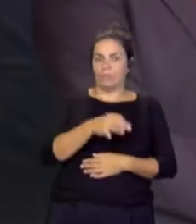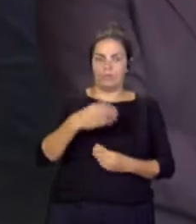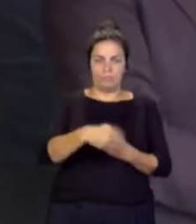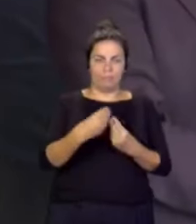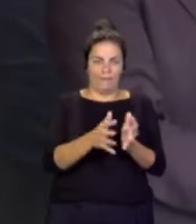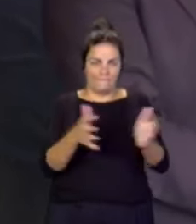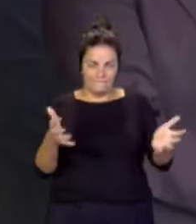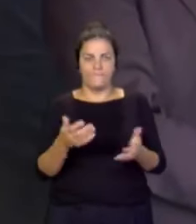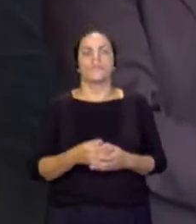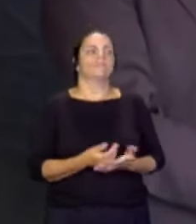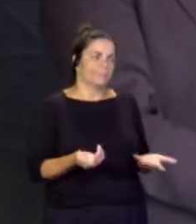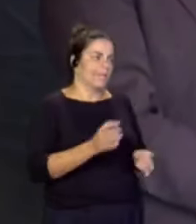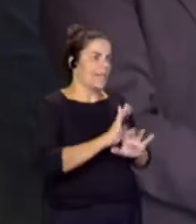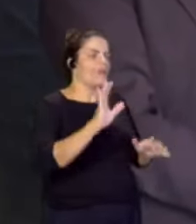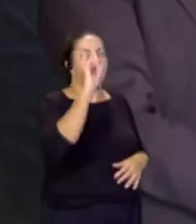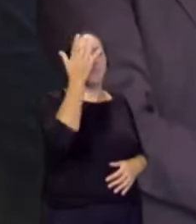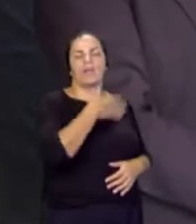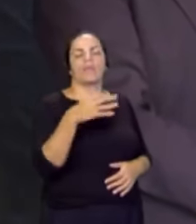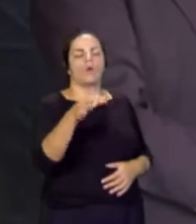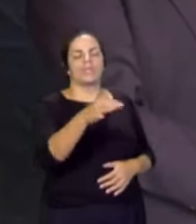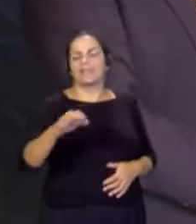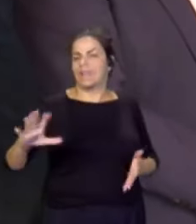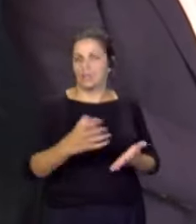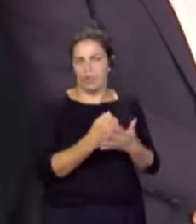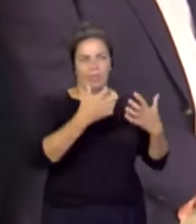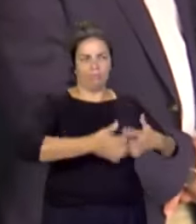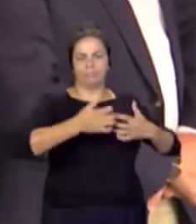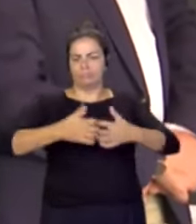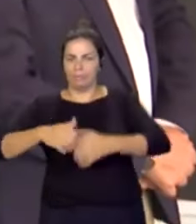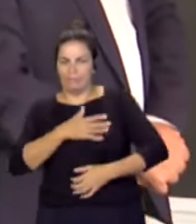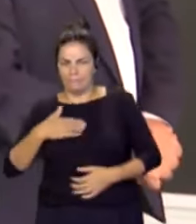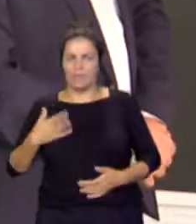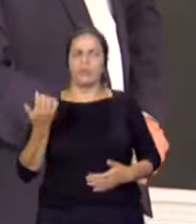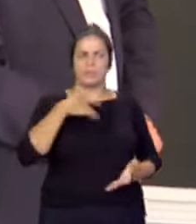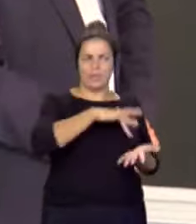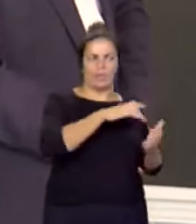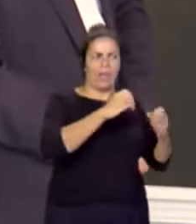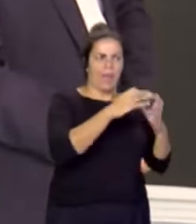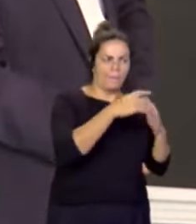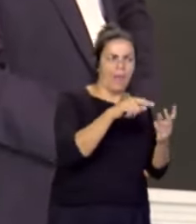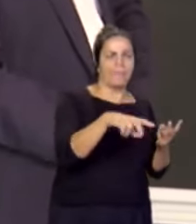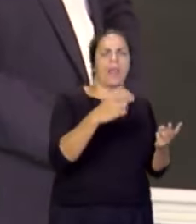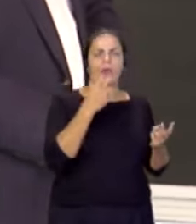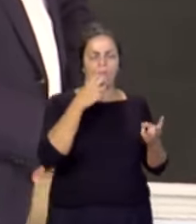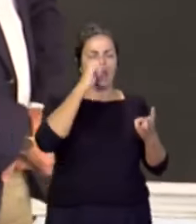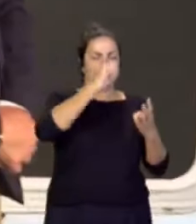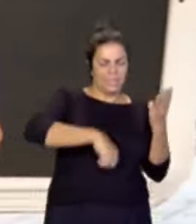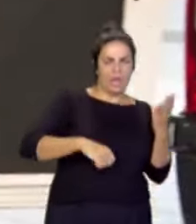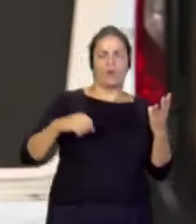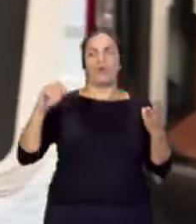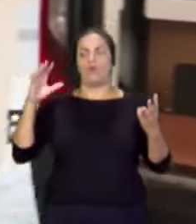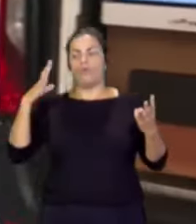idea es que funcione en todas las islas. Ya se ha hecho en La Palma, La Gomera, Hierro, Fuerteventura, Lanzarote,